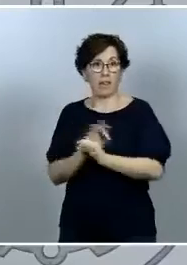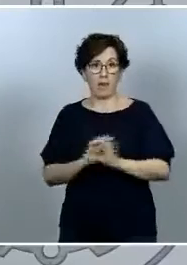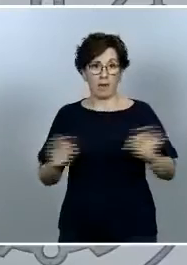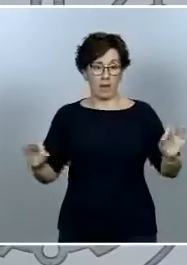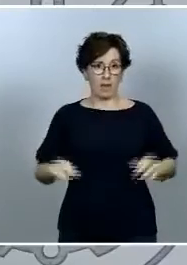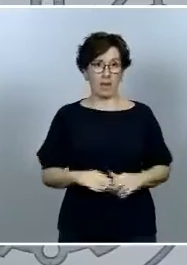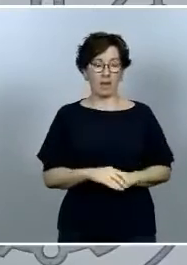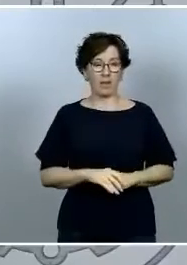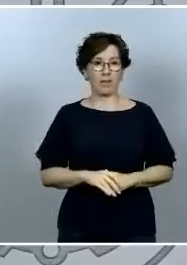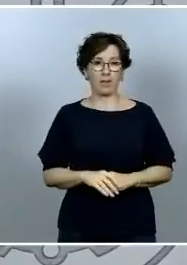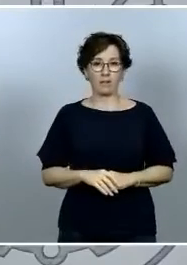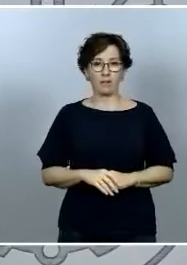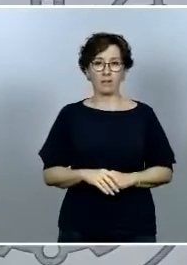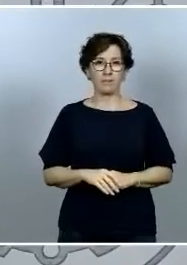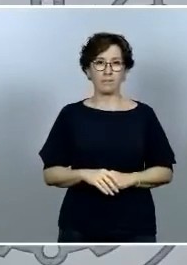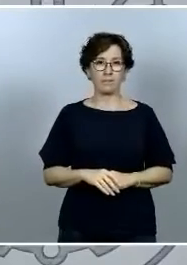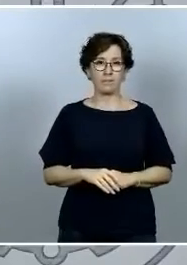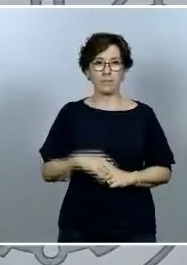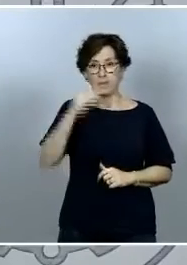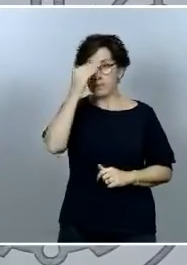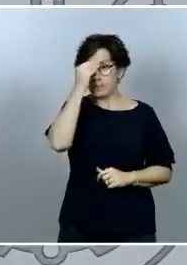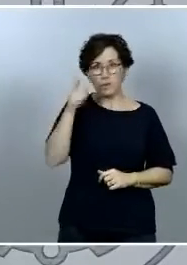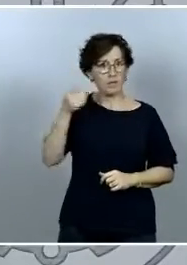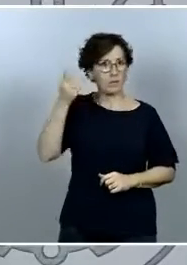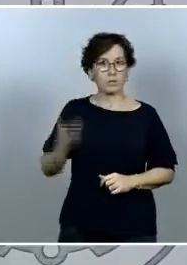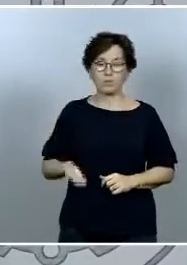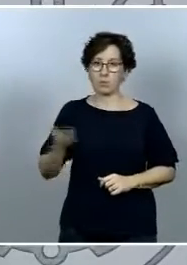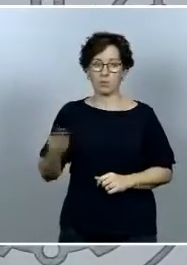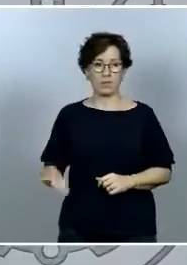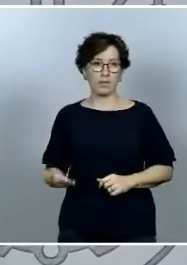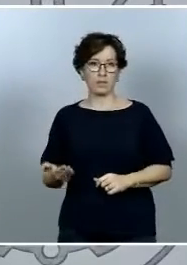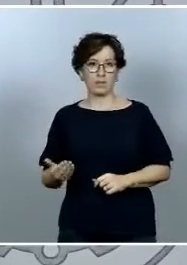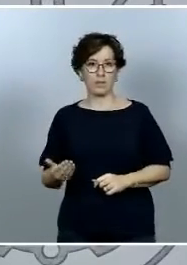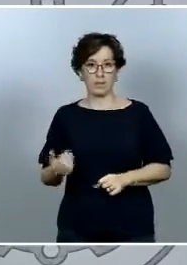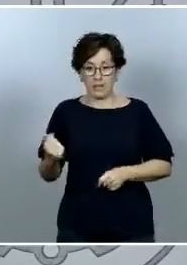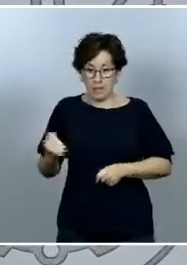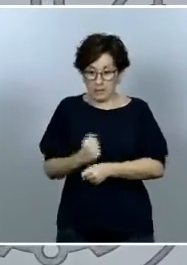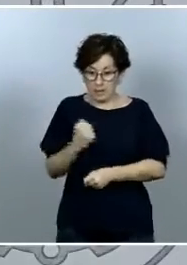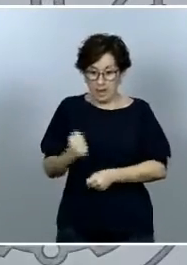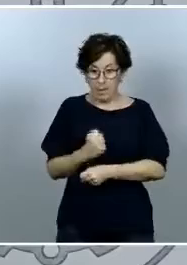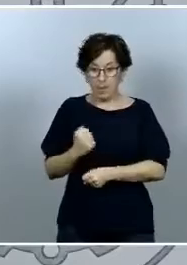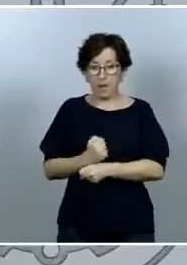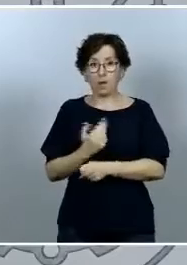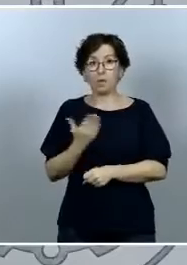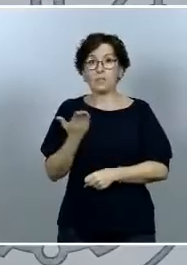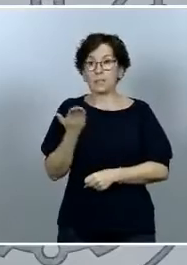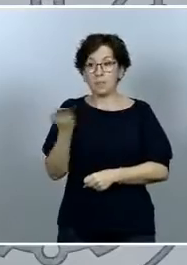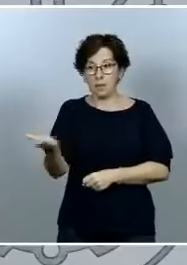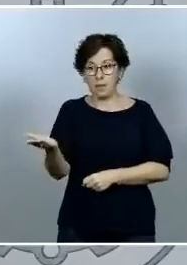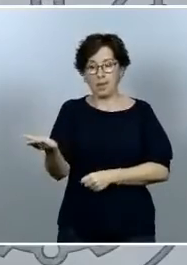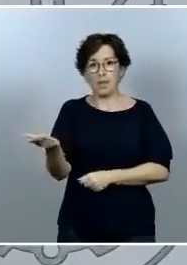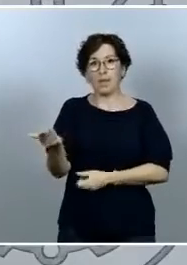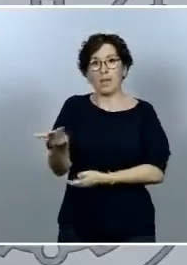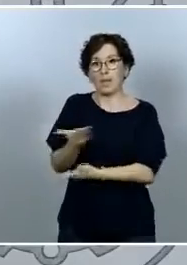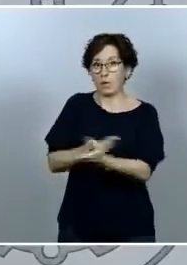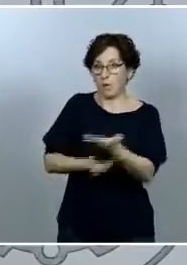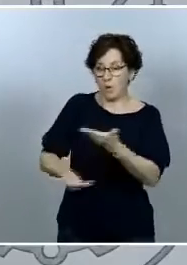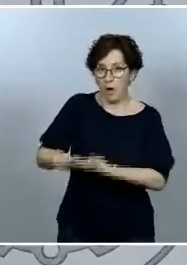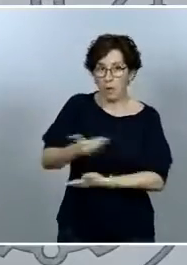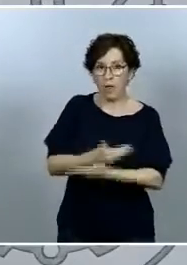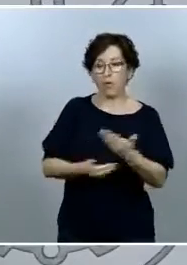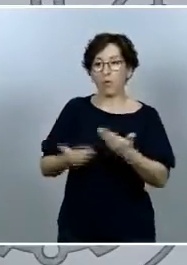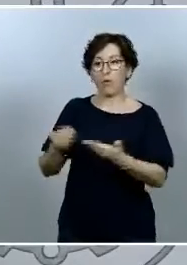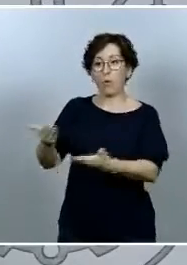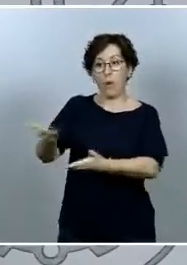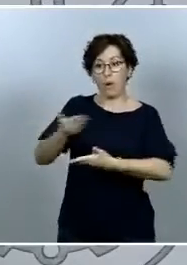importante que se haya desarrollado la tarea para la que se le pidió la colaboración o se le solicitó la ayuda a la